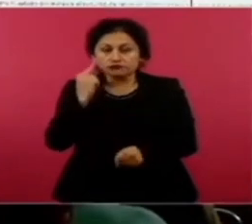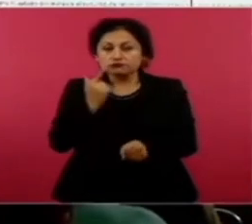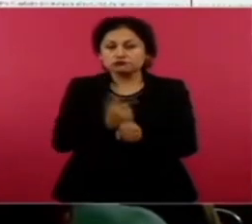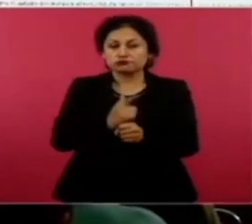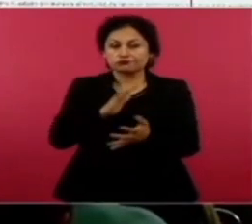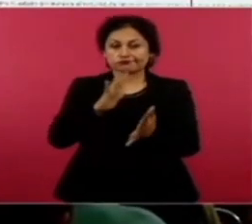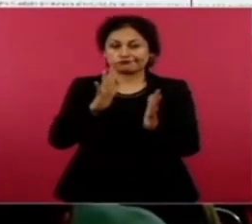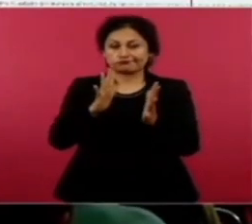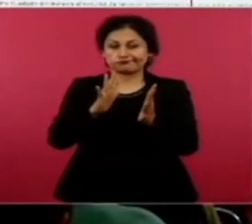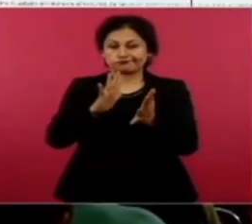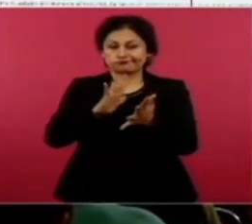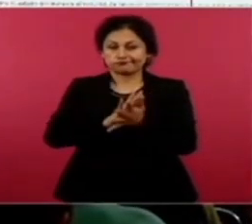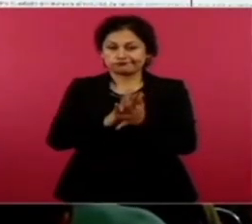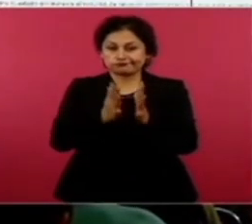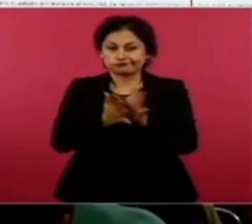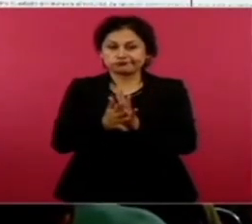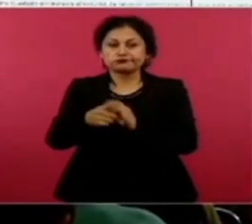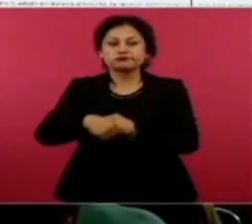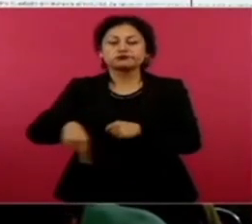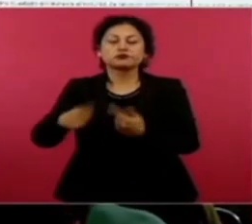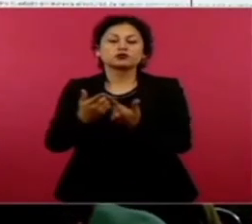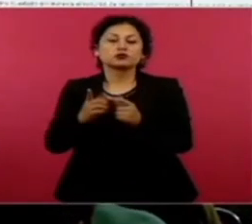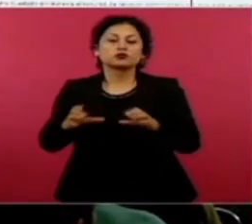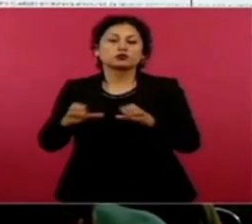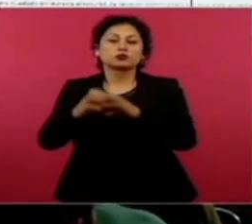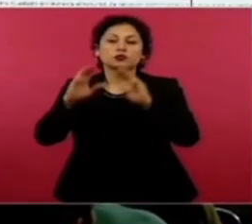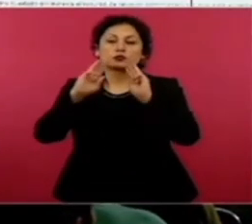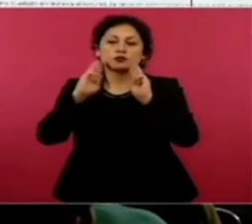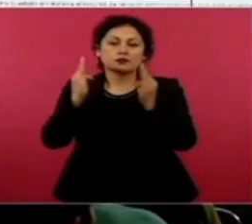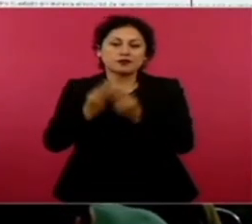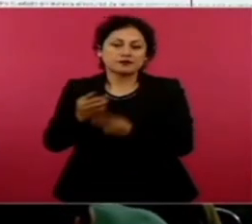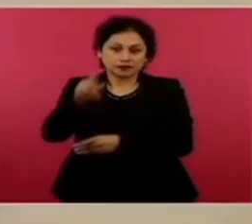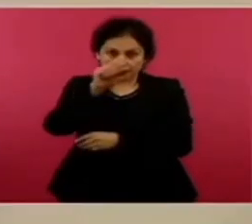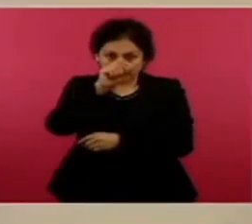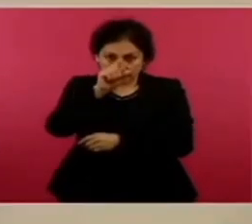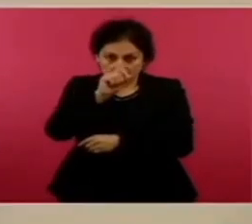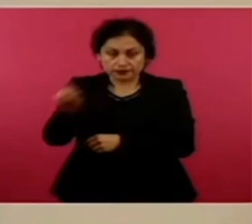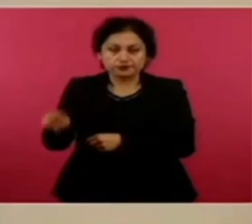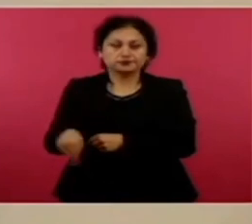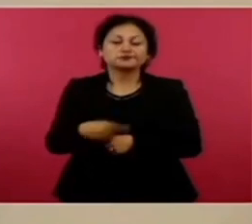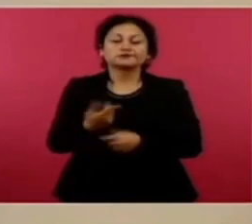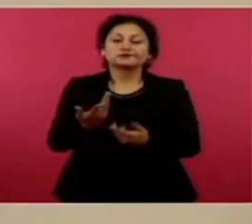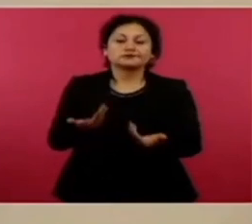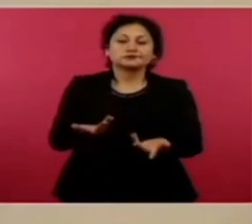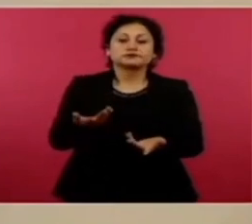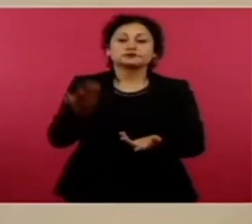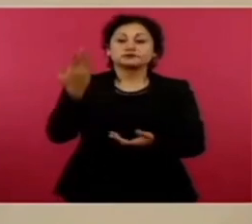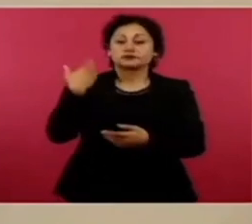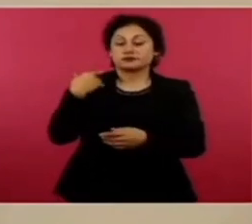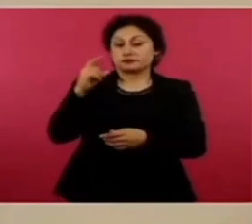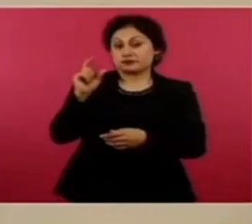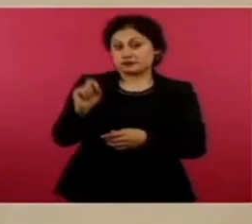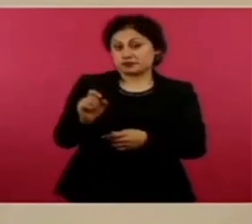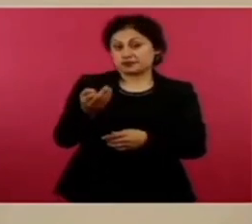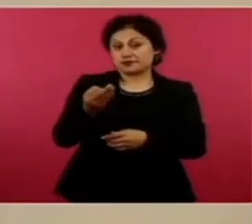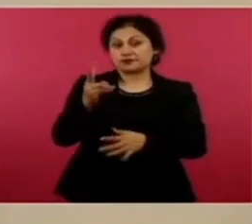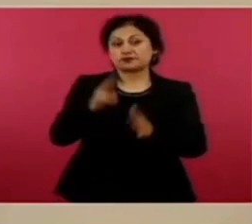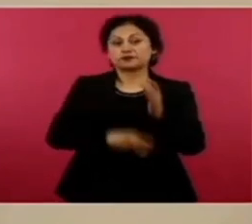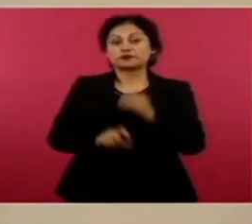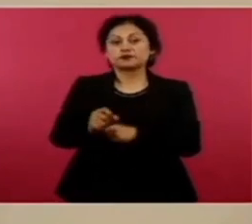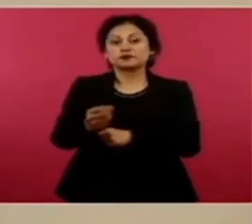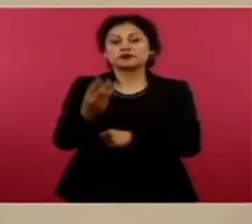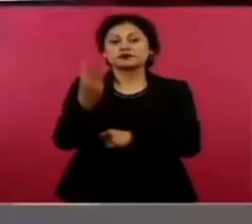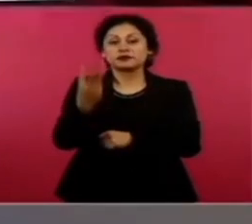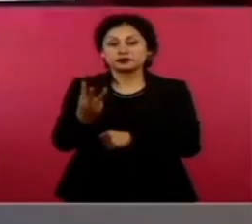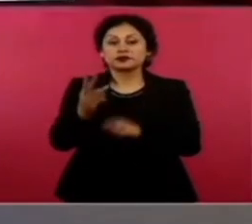grupo delictivo y el lugar que ya le consideraban al magistrado Abelar Gutiérrez en